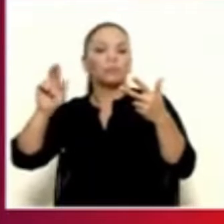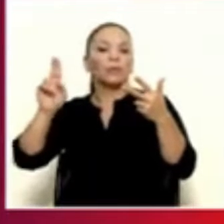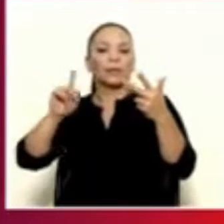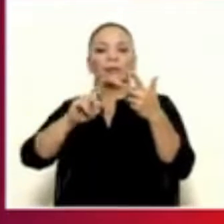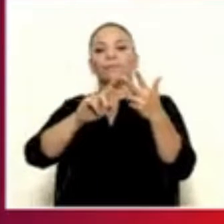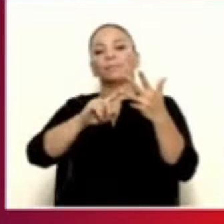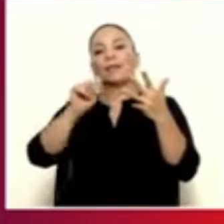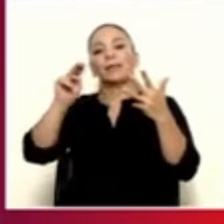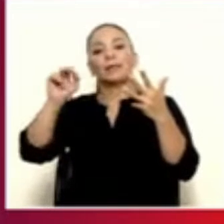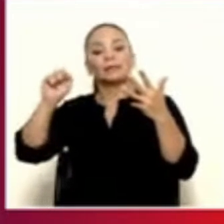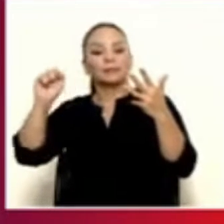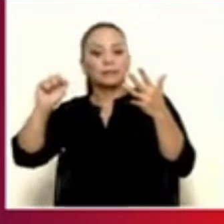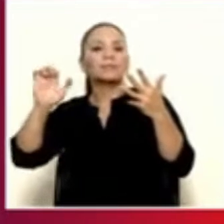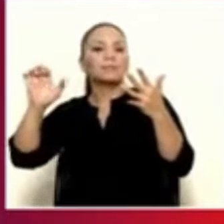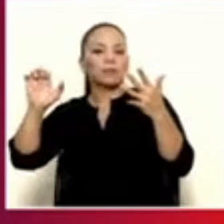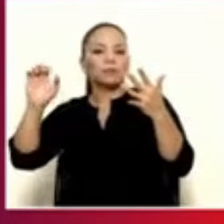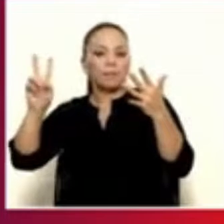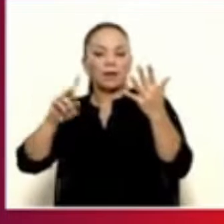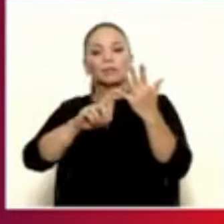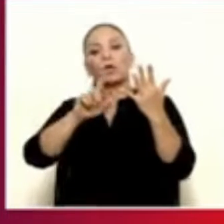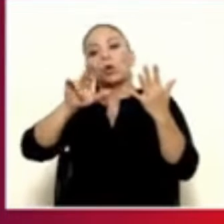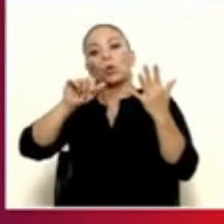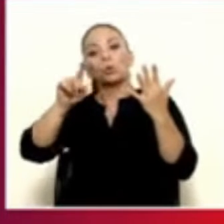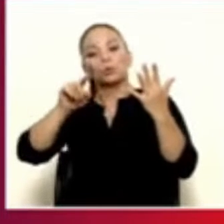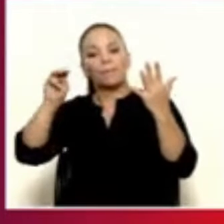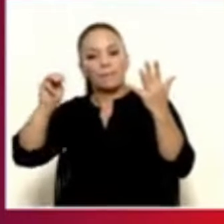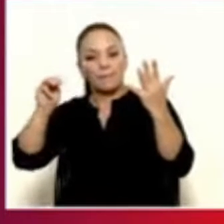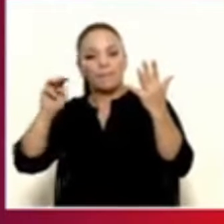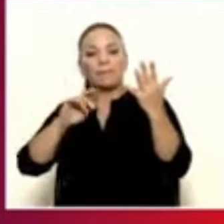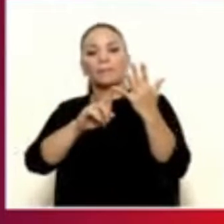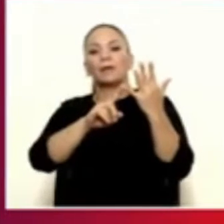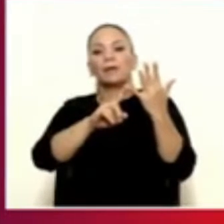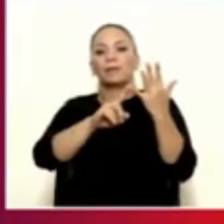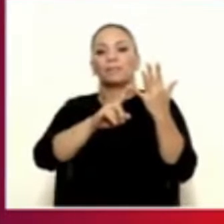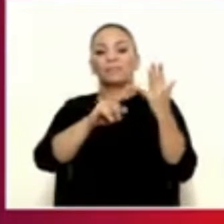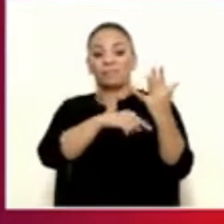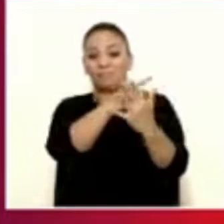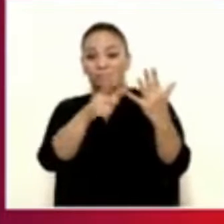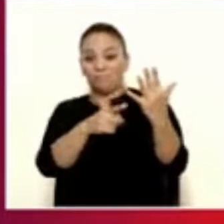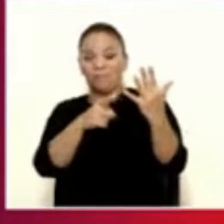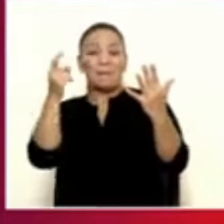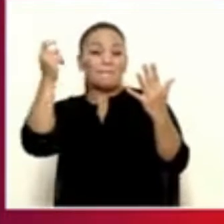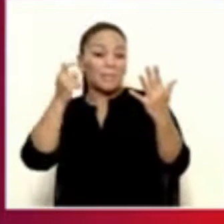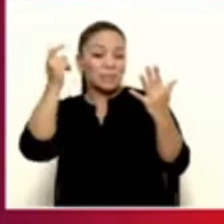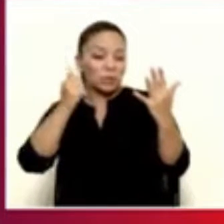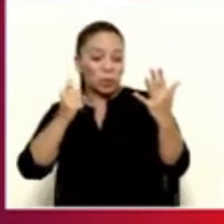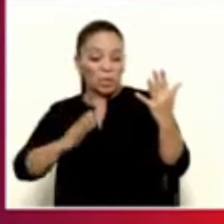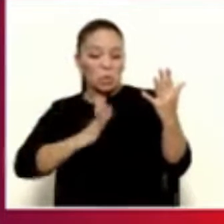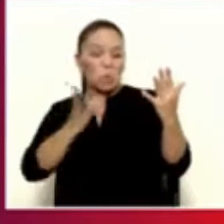Ana Cedi Espinosa Vargas, Luz María Díaz Rocha, con pensiones de lujo de